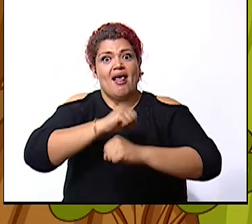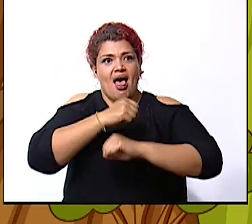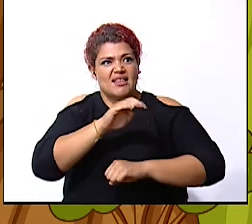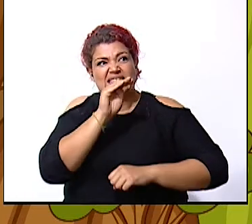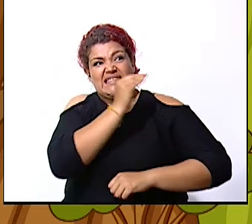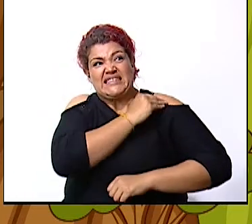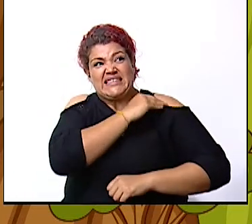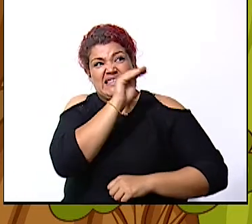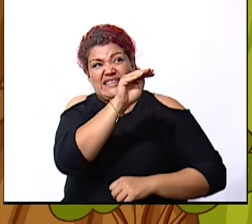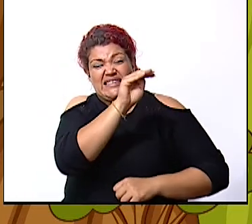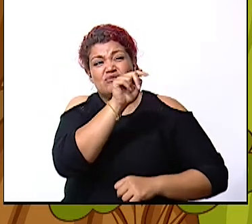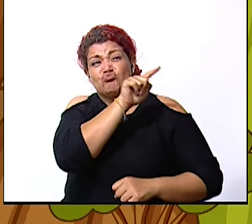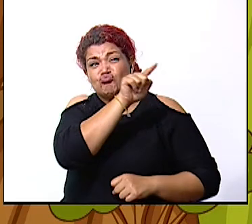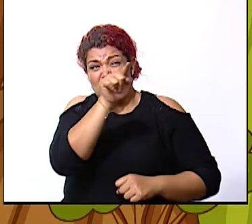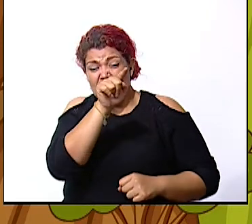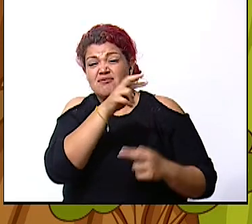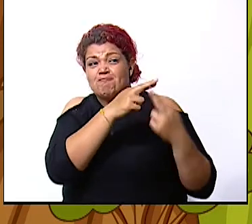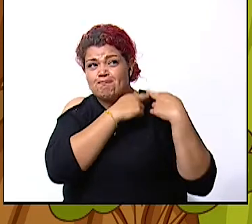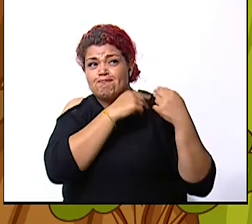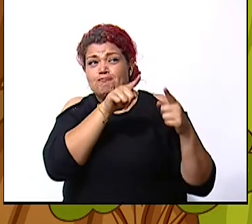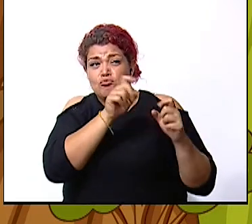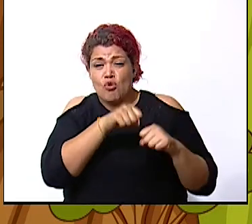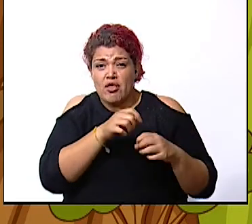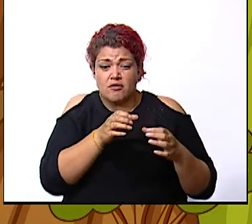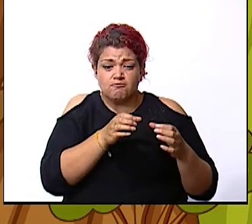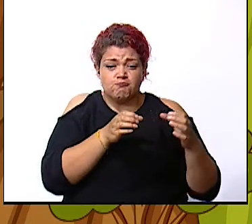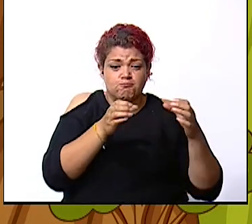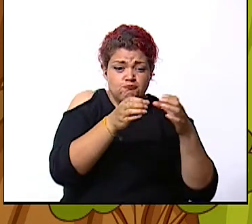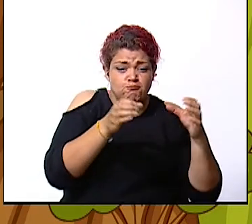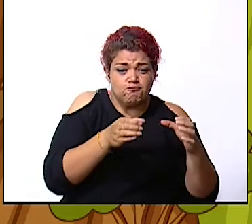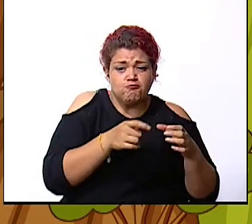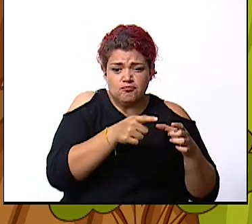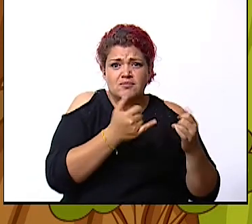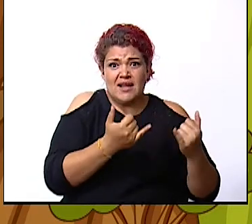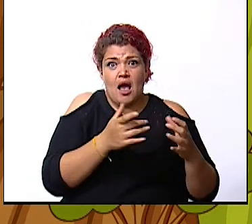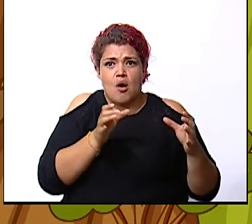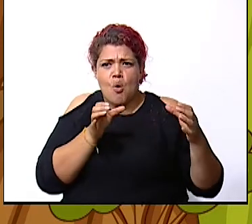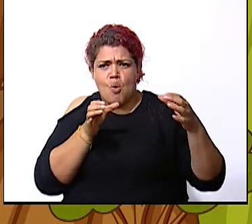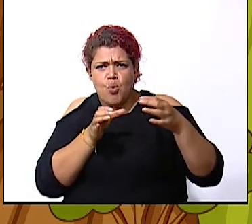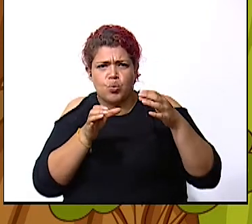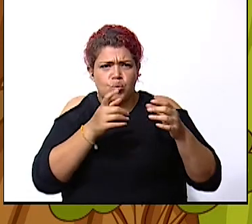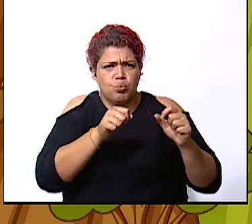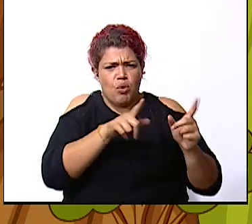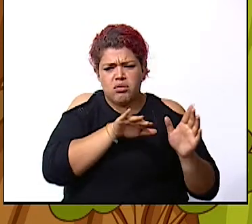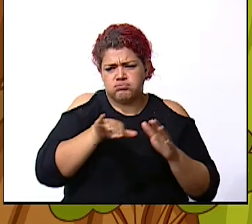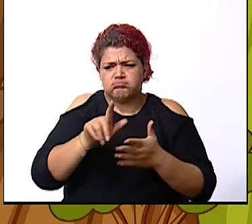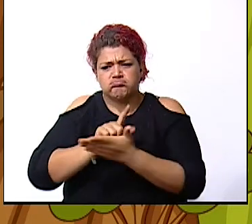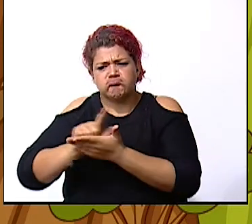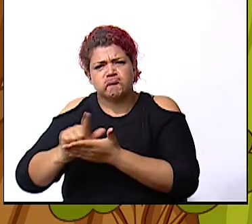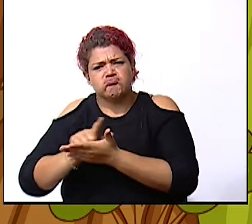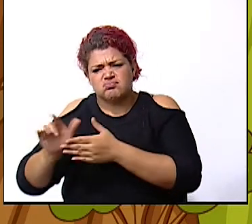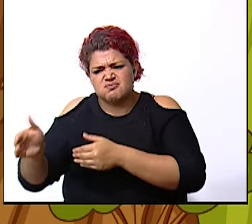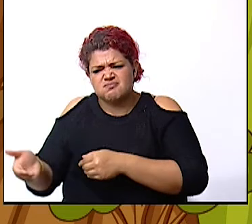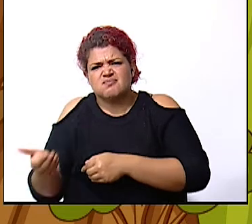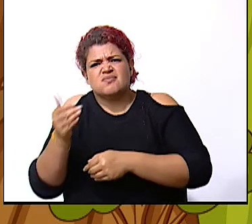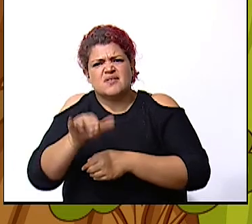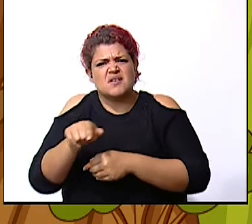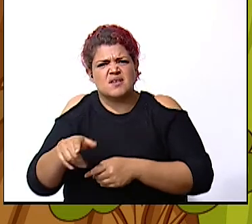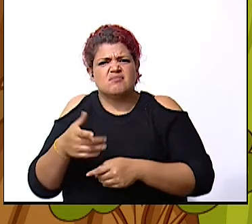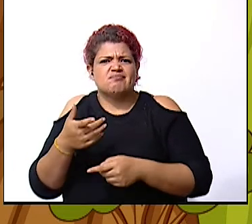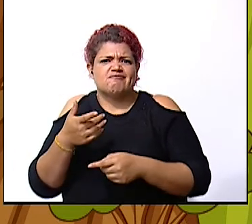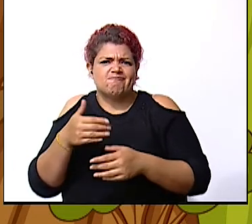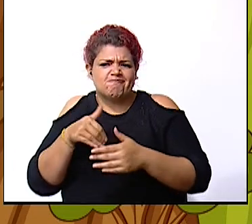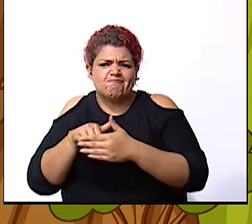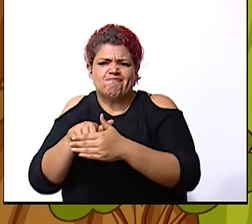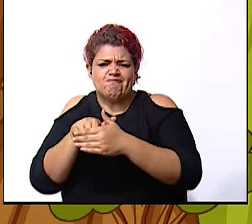para que ellos puedan organizarse y de esta manera poder quitar esos objetos